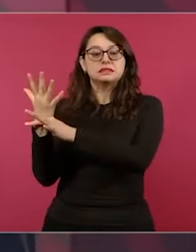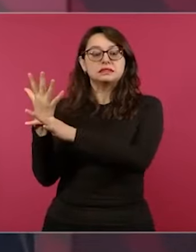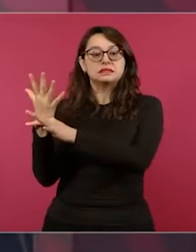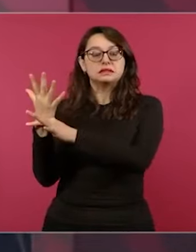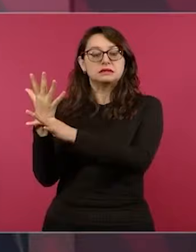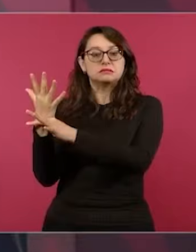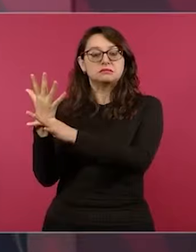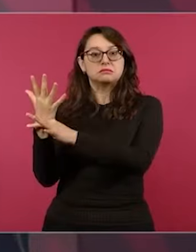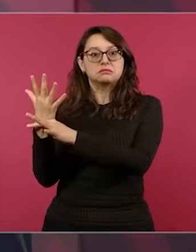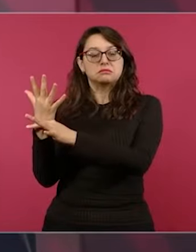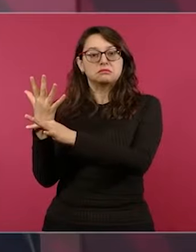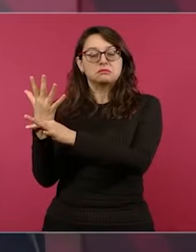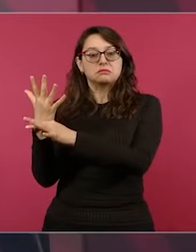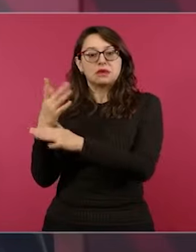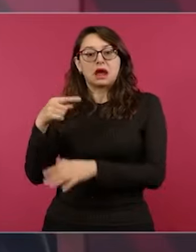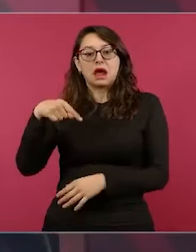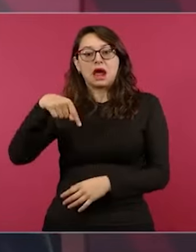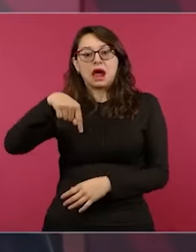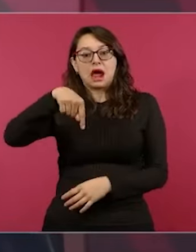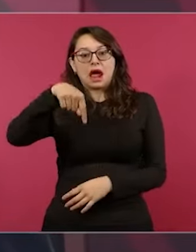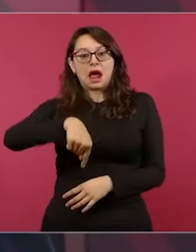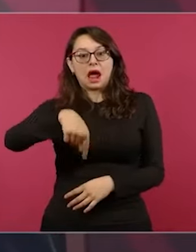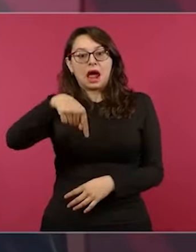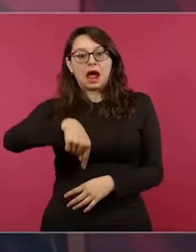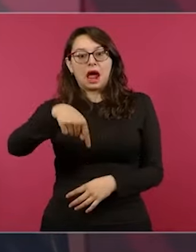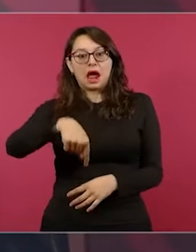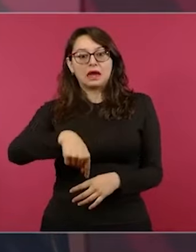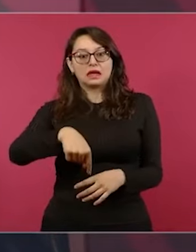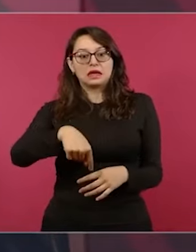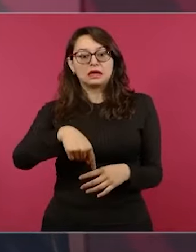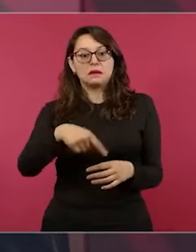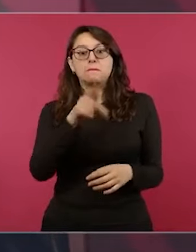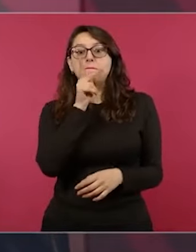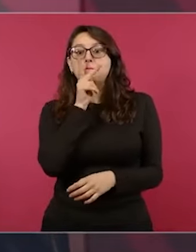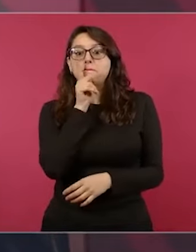de oligarquía corrupta,